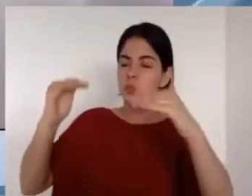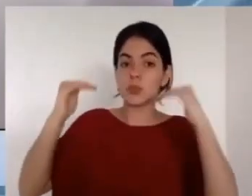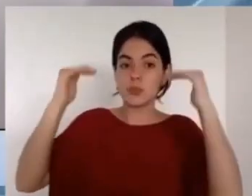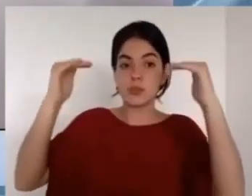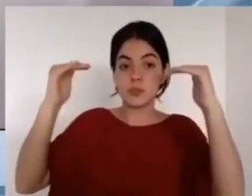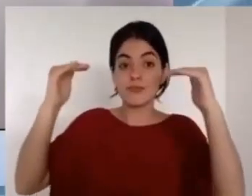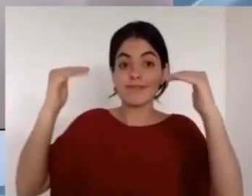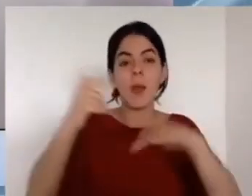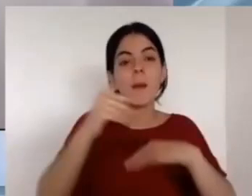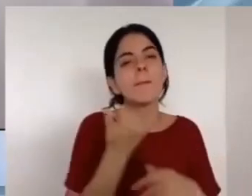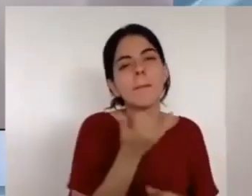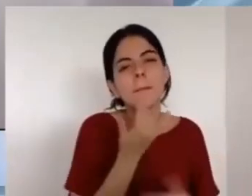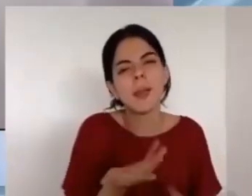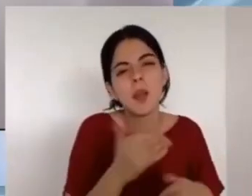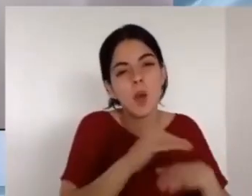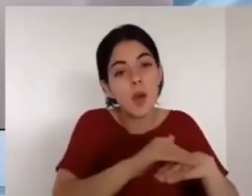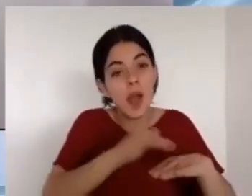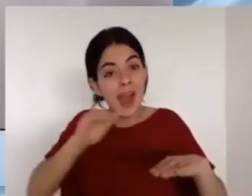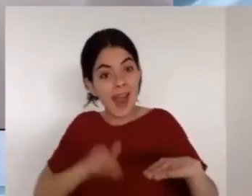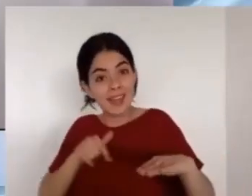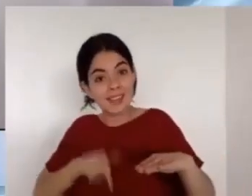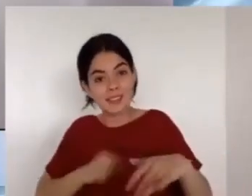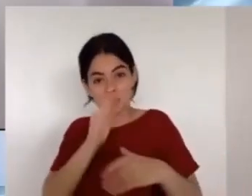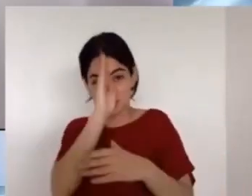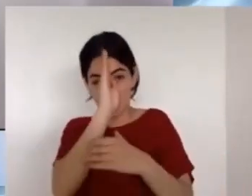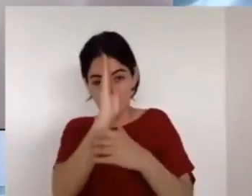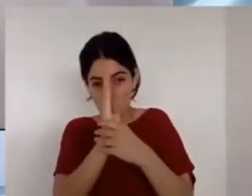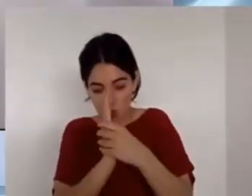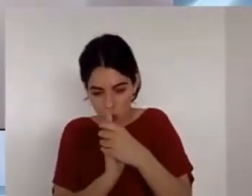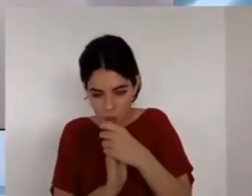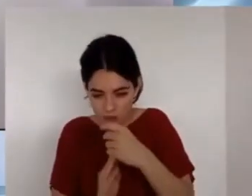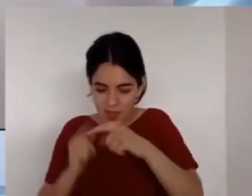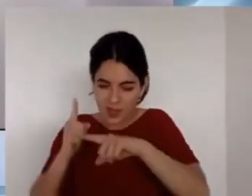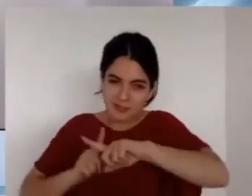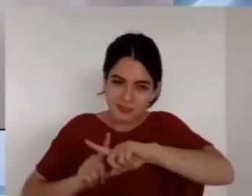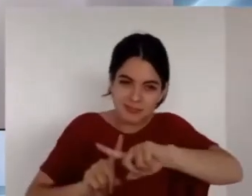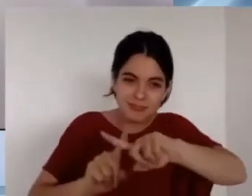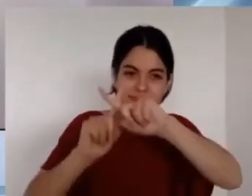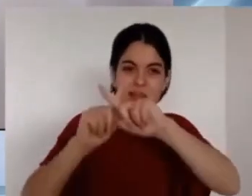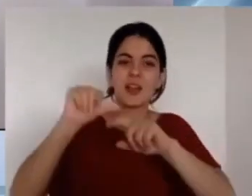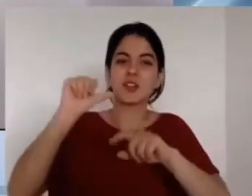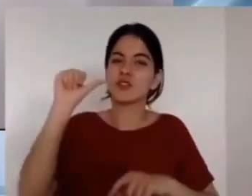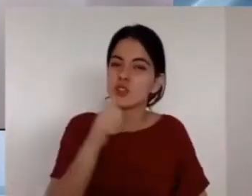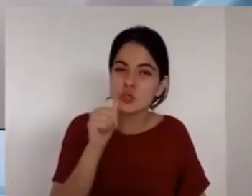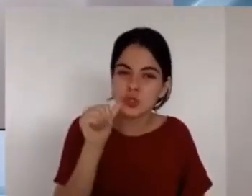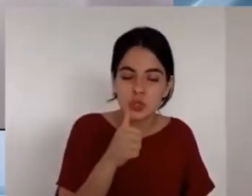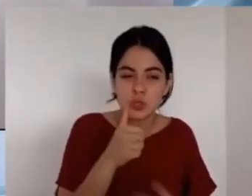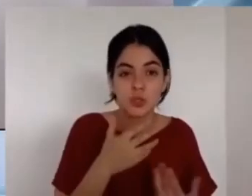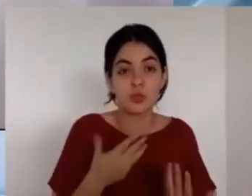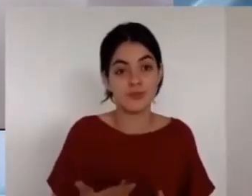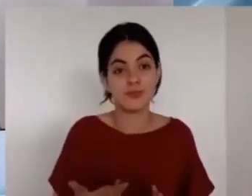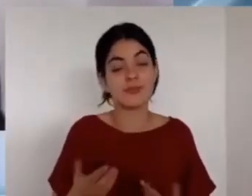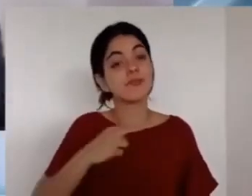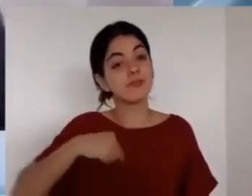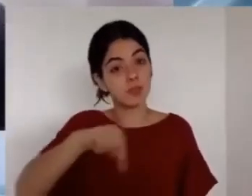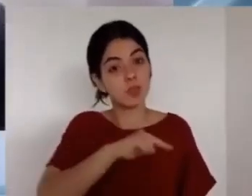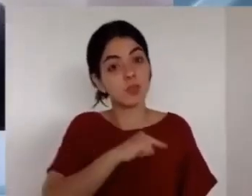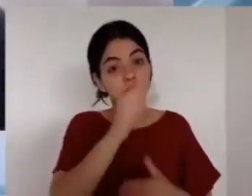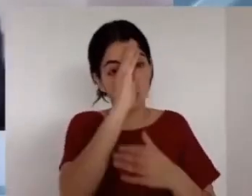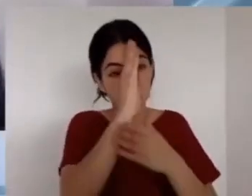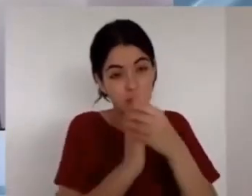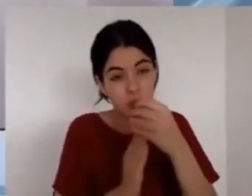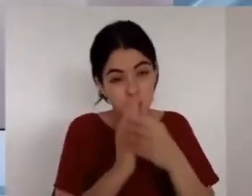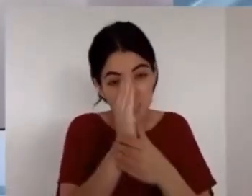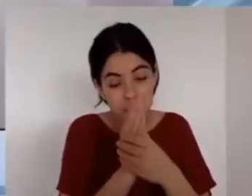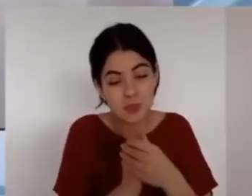Entonces, la humildad. A veces nosotros predicamos mucho